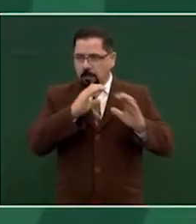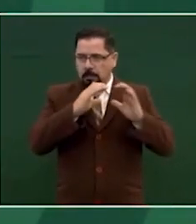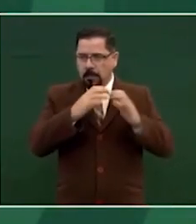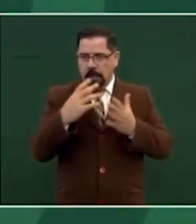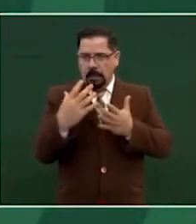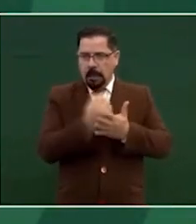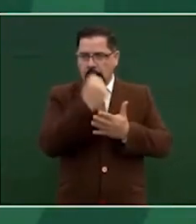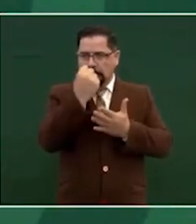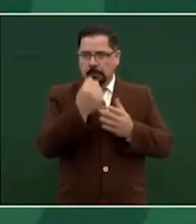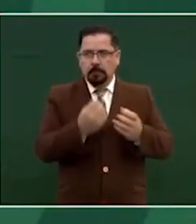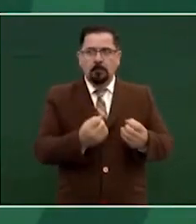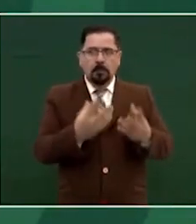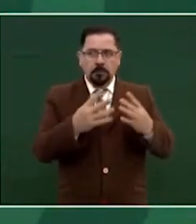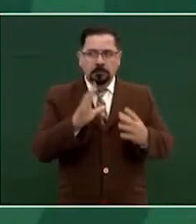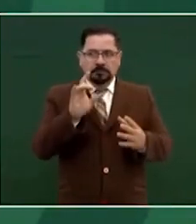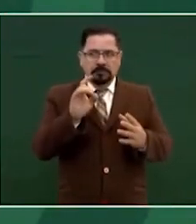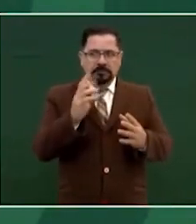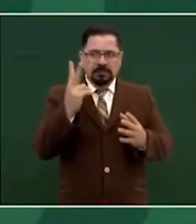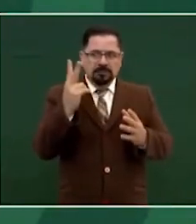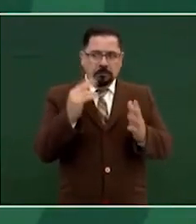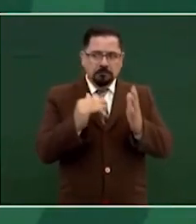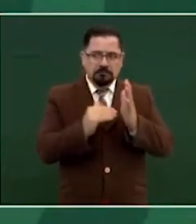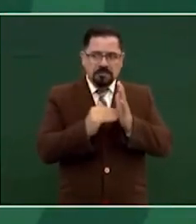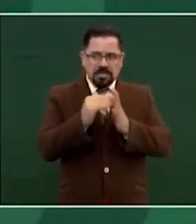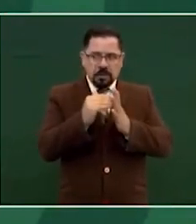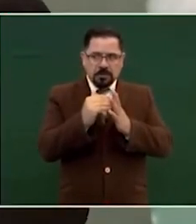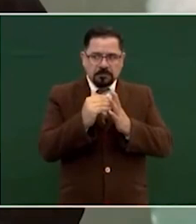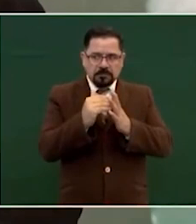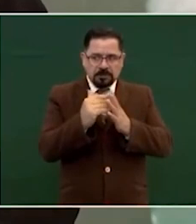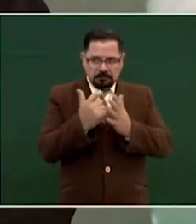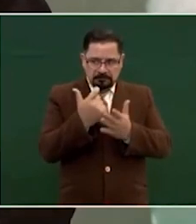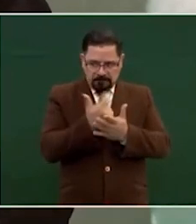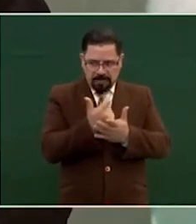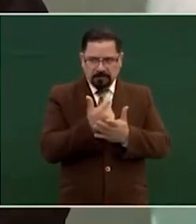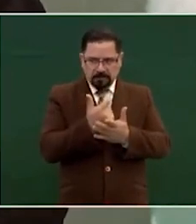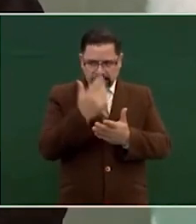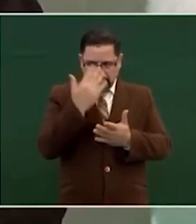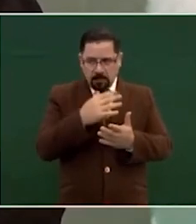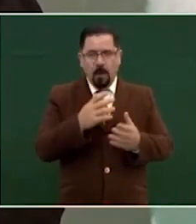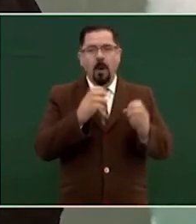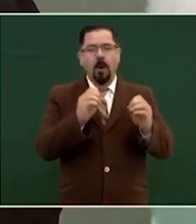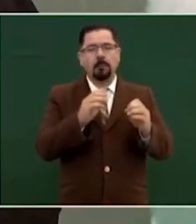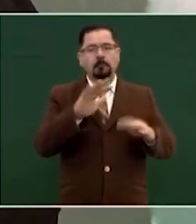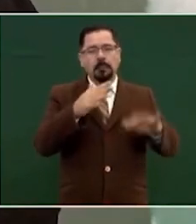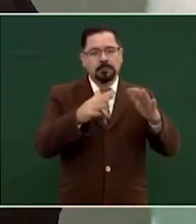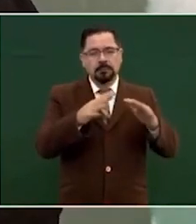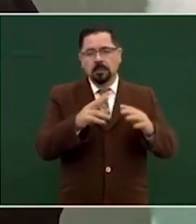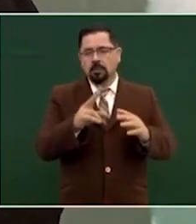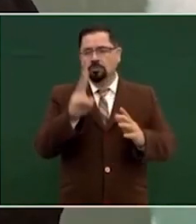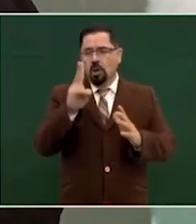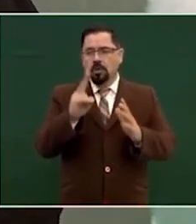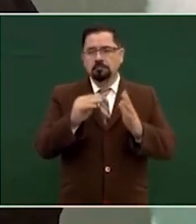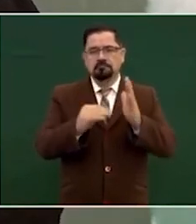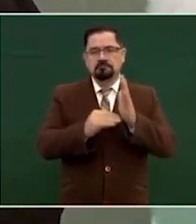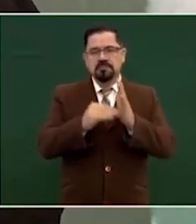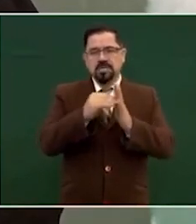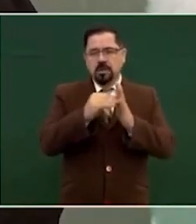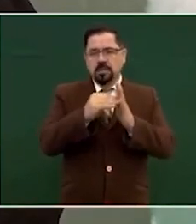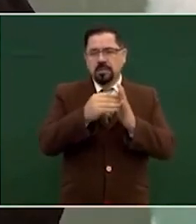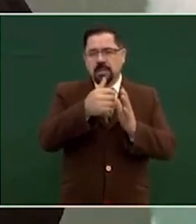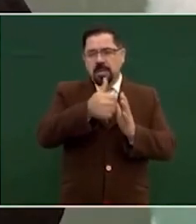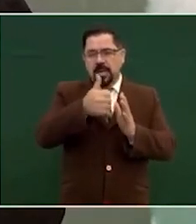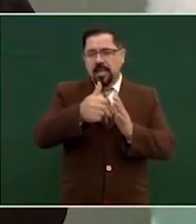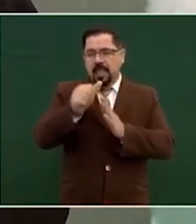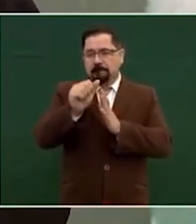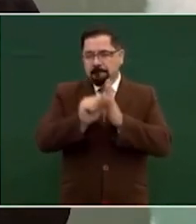30 32 millones de pesos o que ganaba el equivalente a 2 millones de pesos